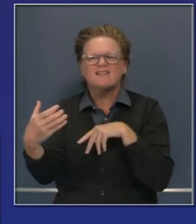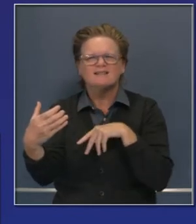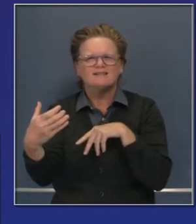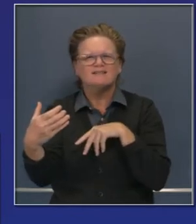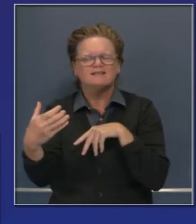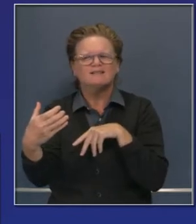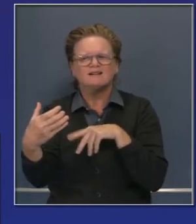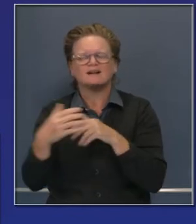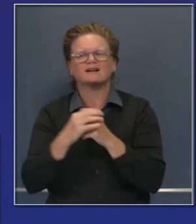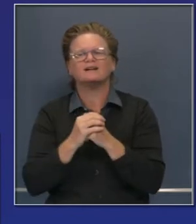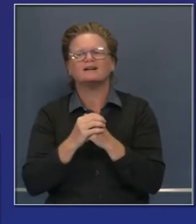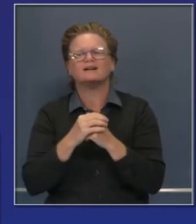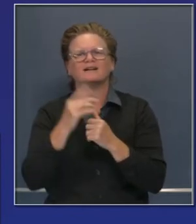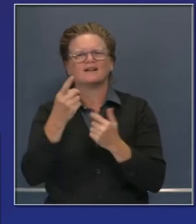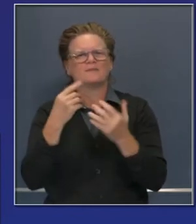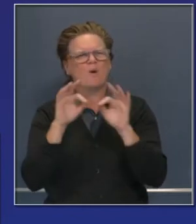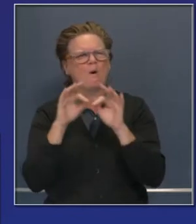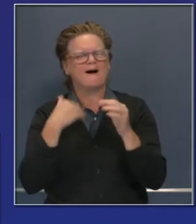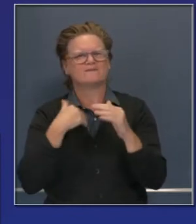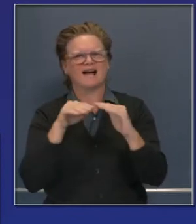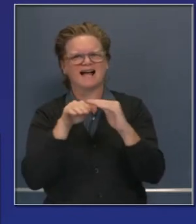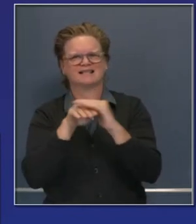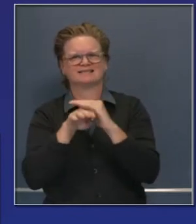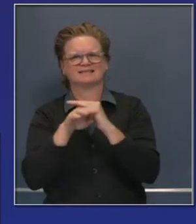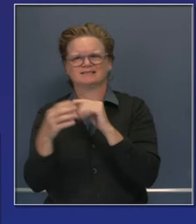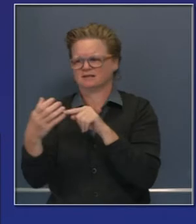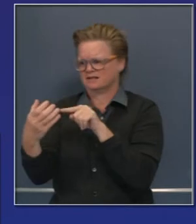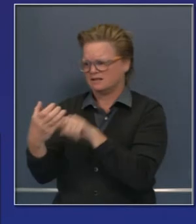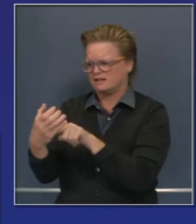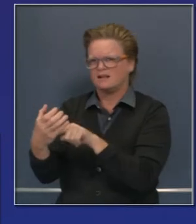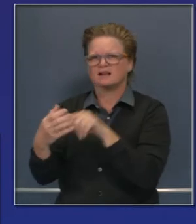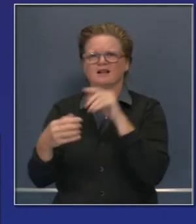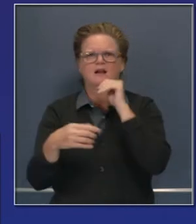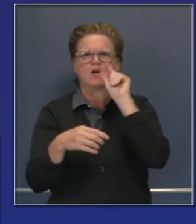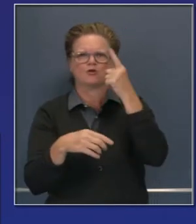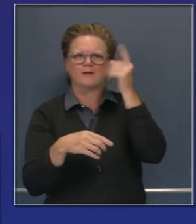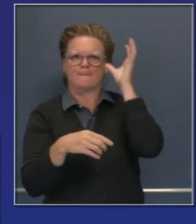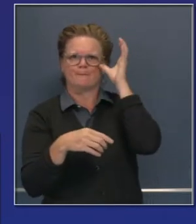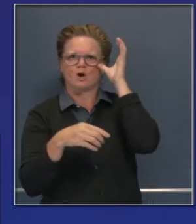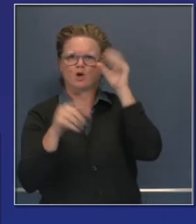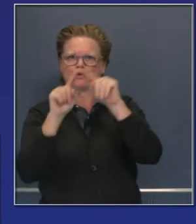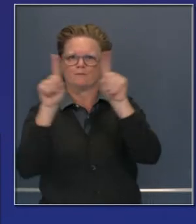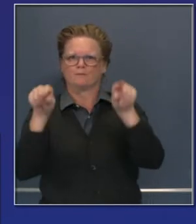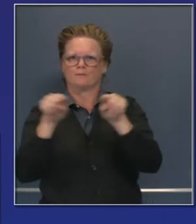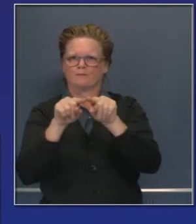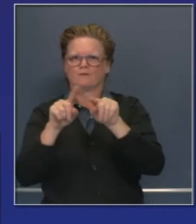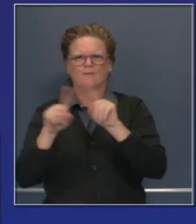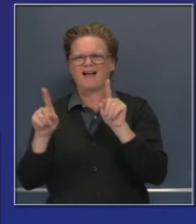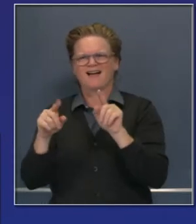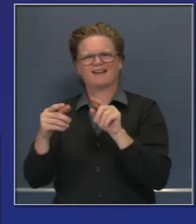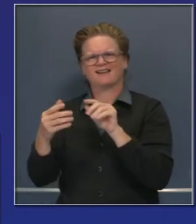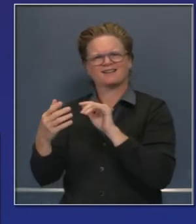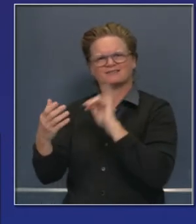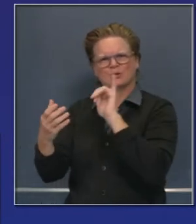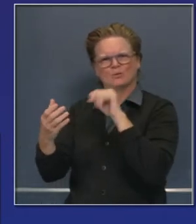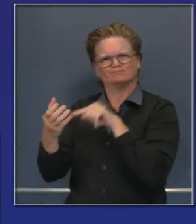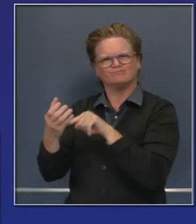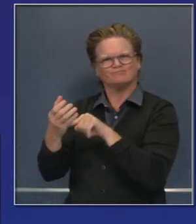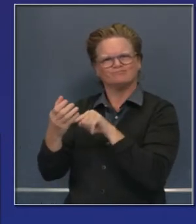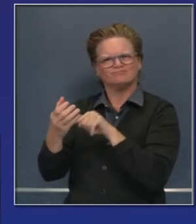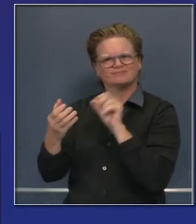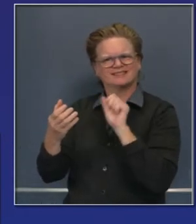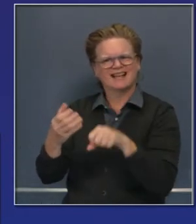aparatos electrónicos. La gente debe poder ver esta información en sus teléfonos celulares de forma fácil y